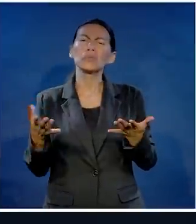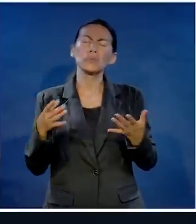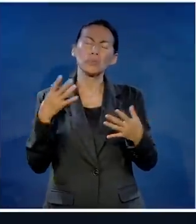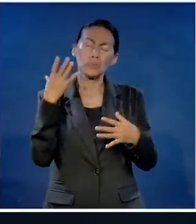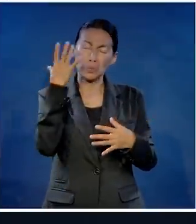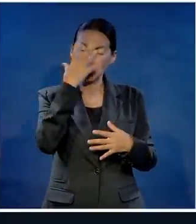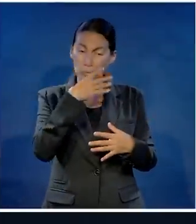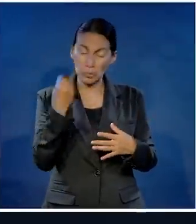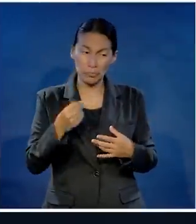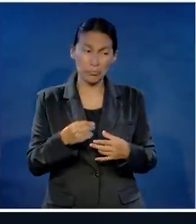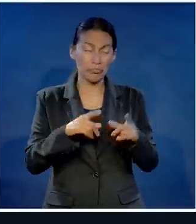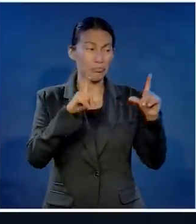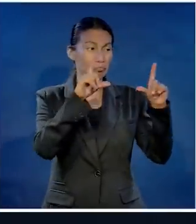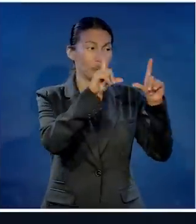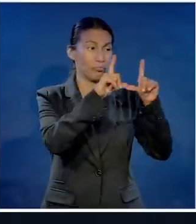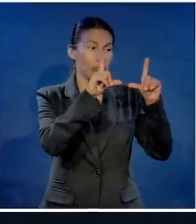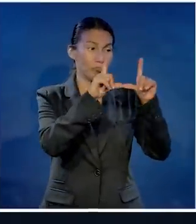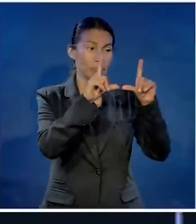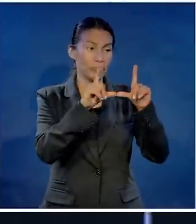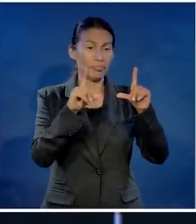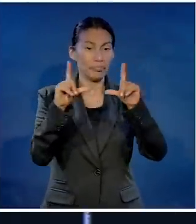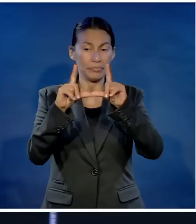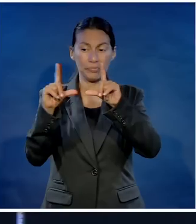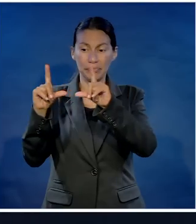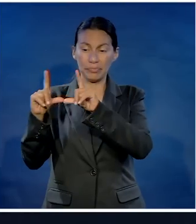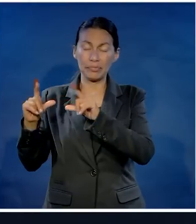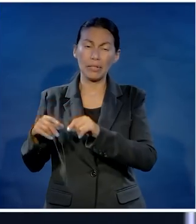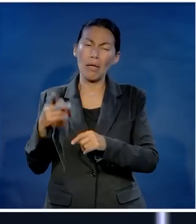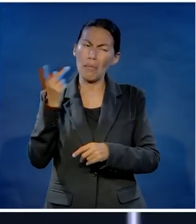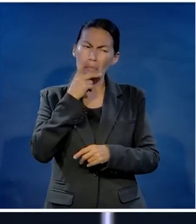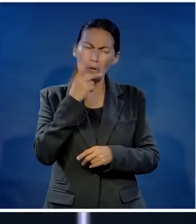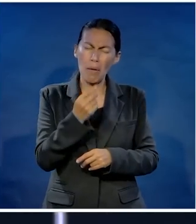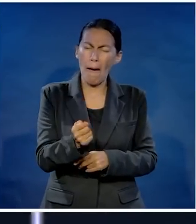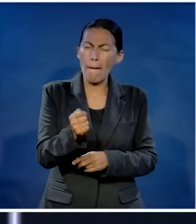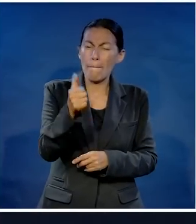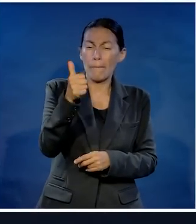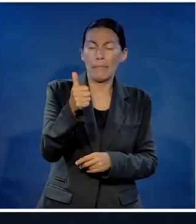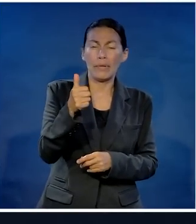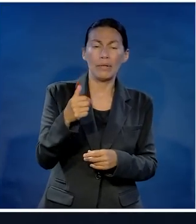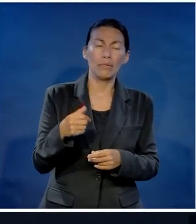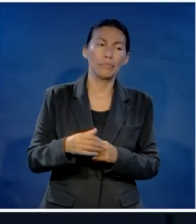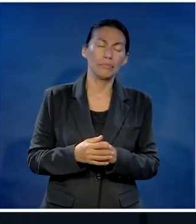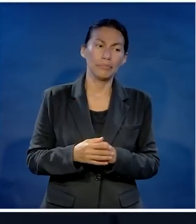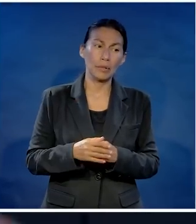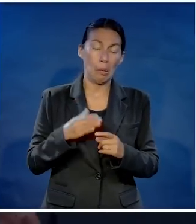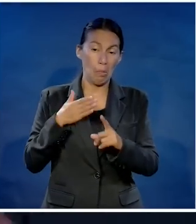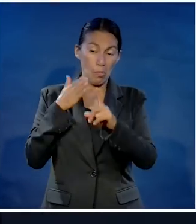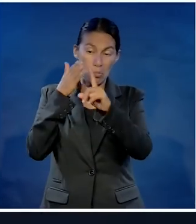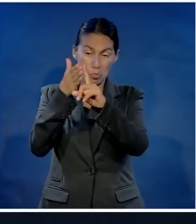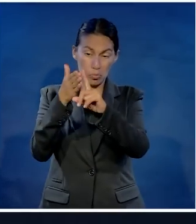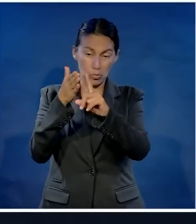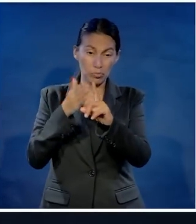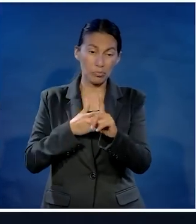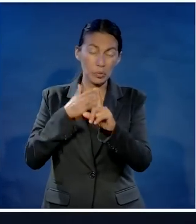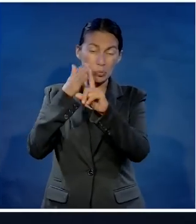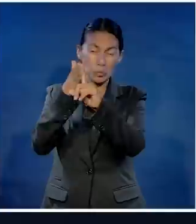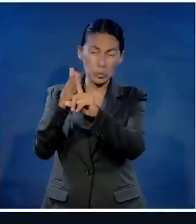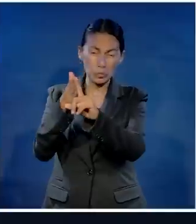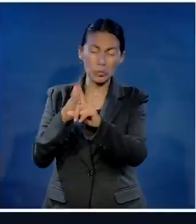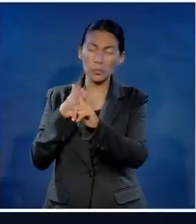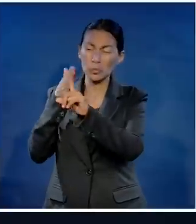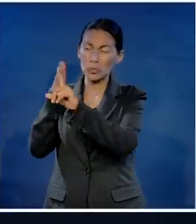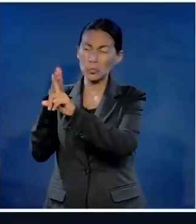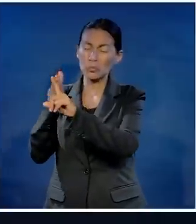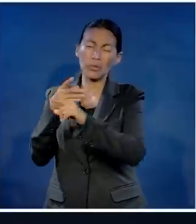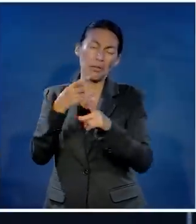pasear por esa pared y me decía, este reconocimiento me lo dieron por ser el primer pastor en México en alcanzar tal